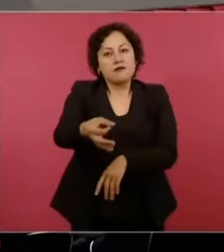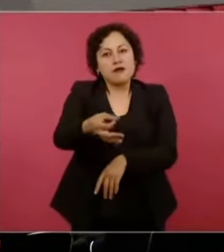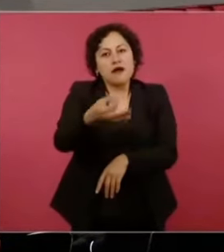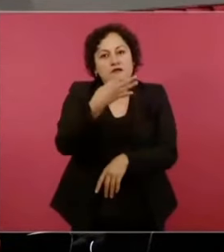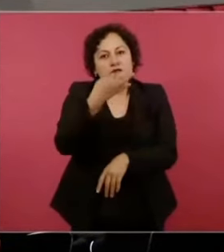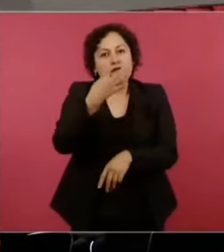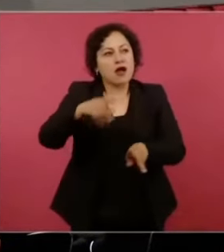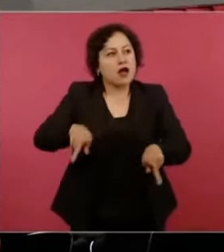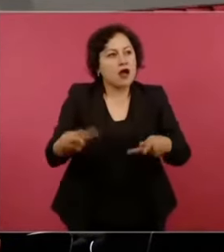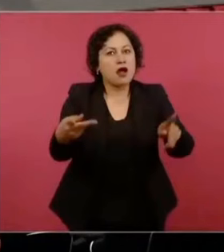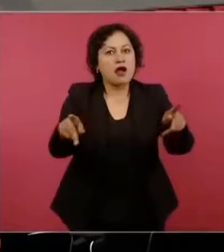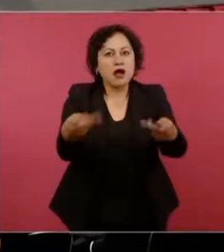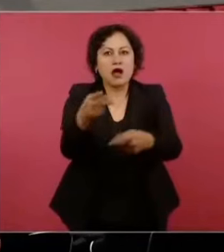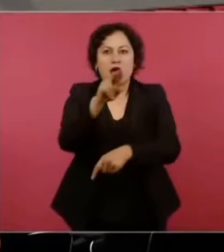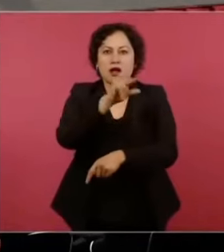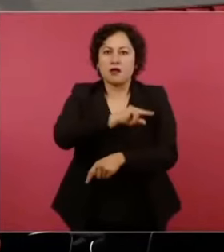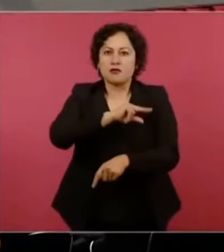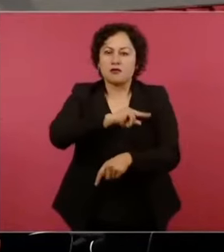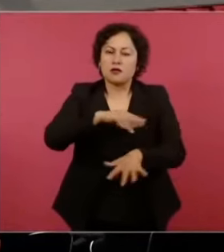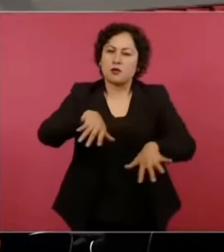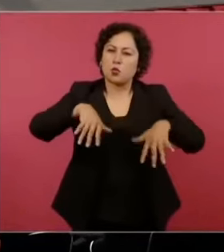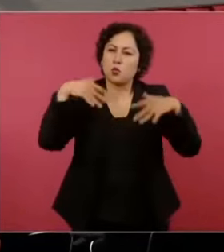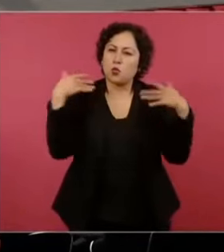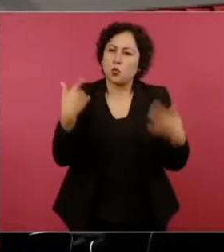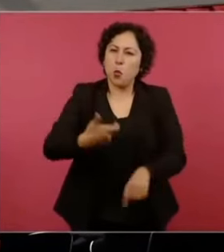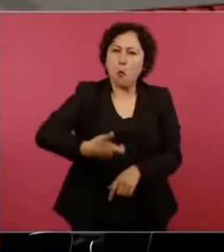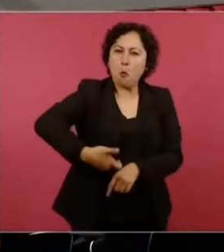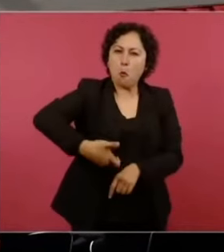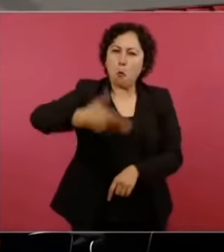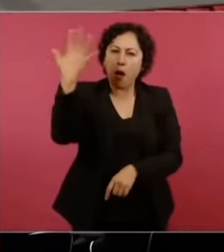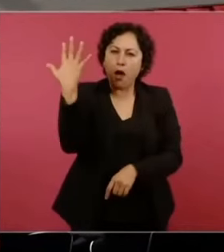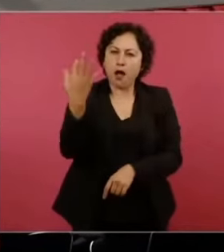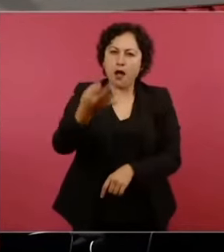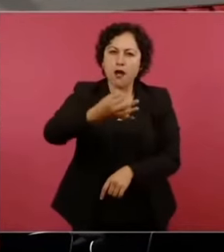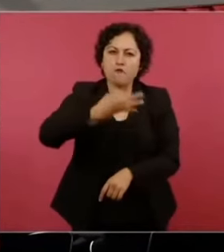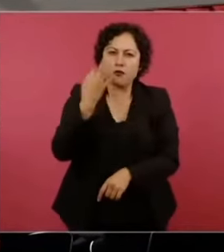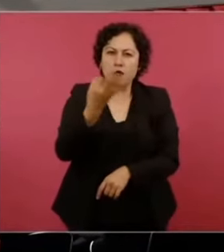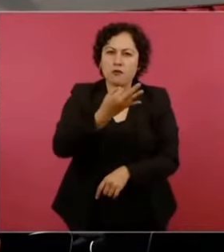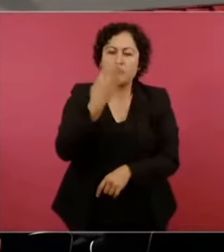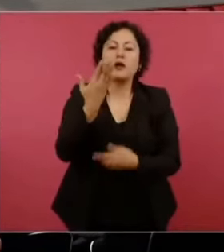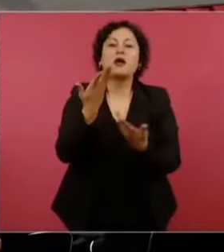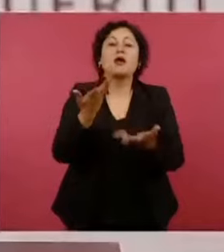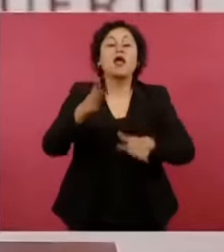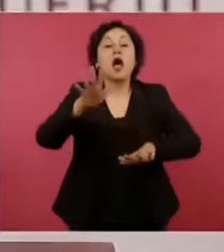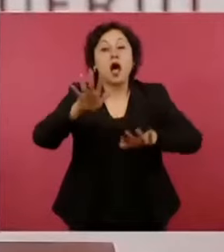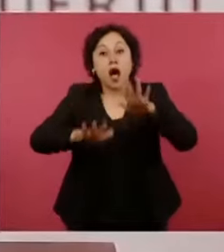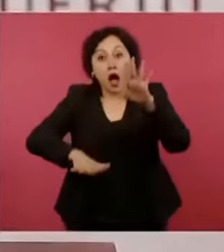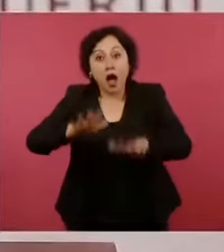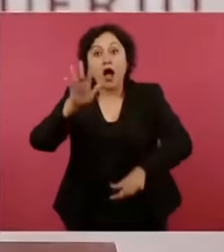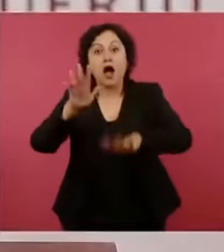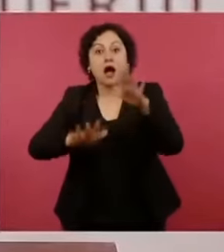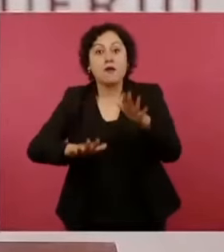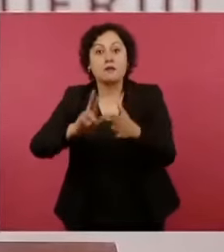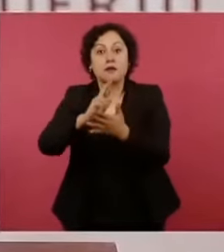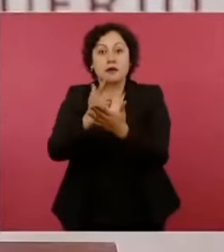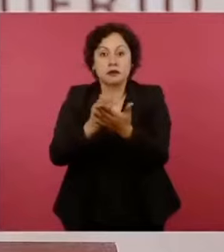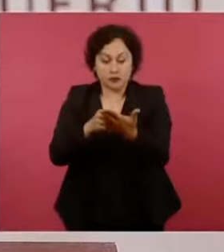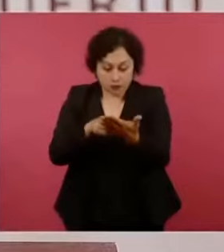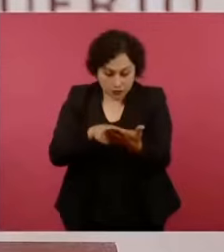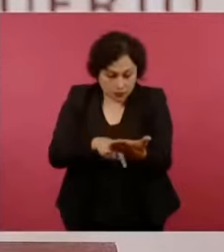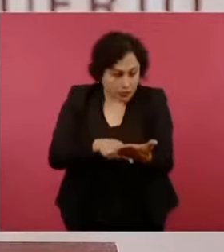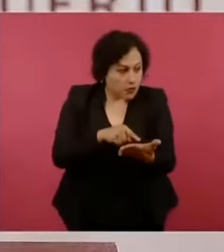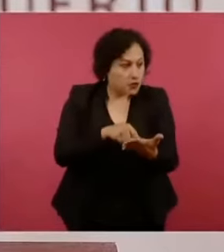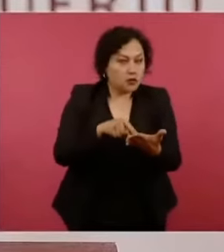donde se cobraban medicamentos muy altos y en ocasiones se cobraban recetas que jamás se surtían.